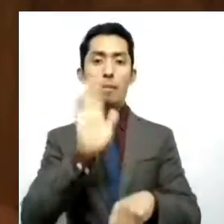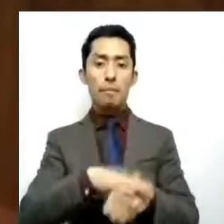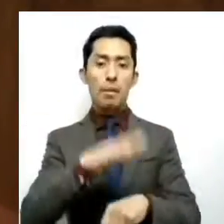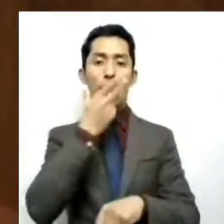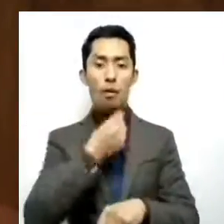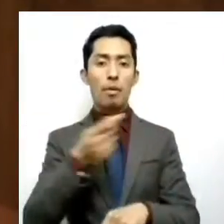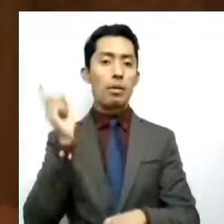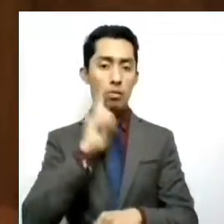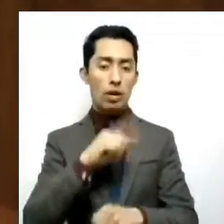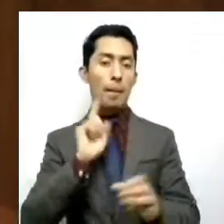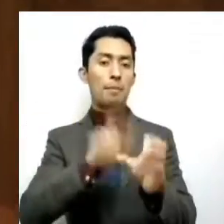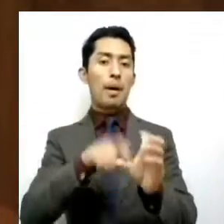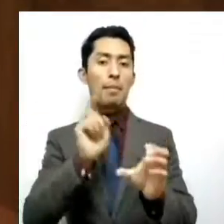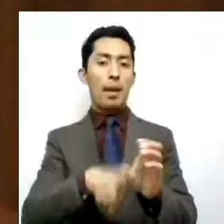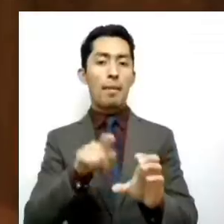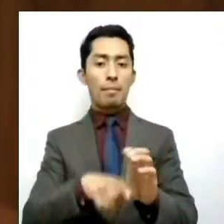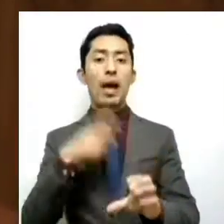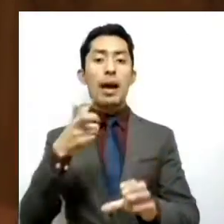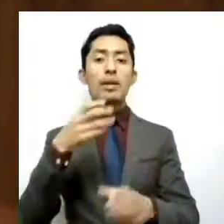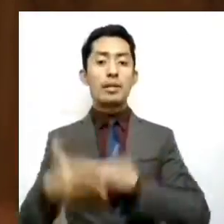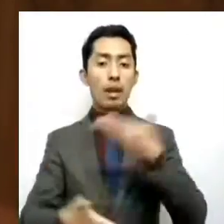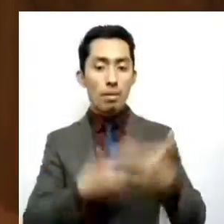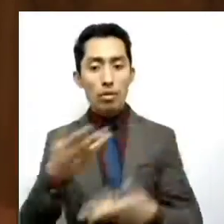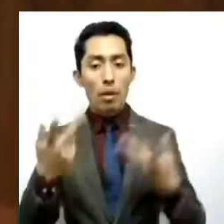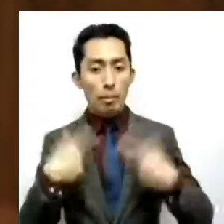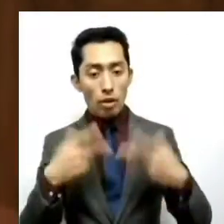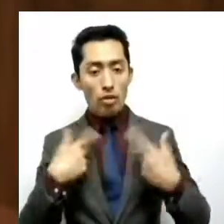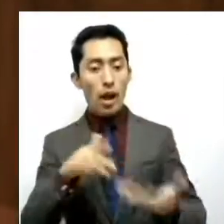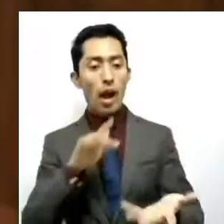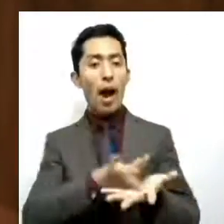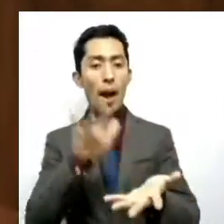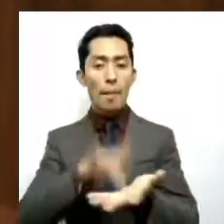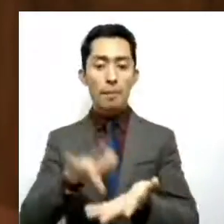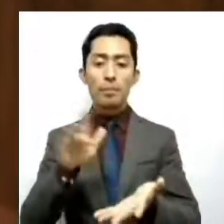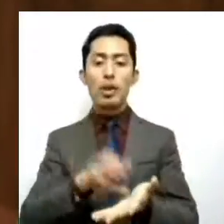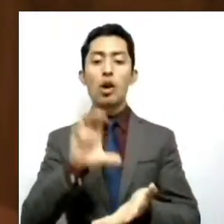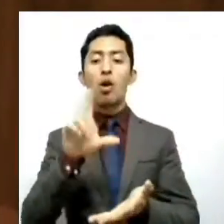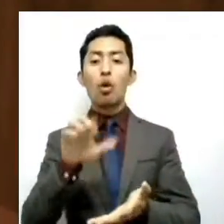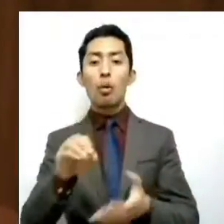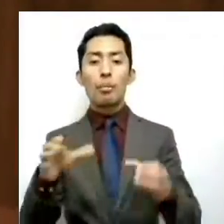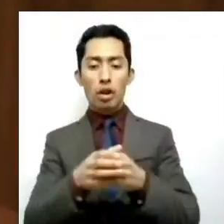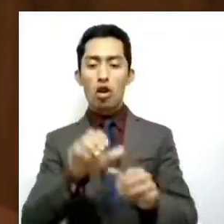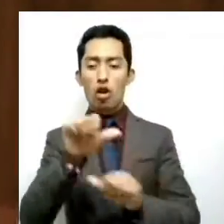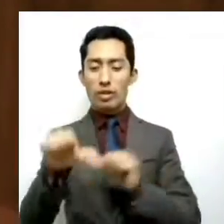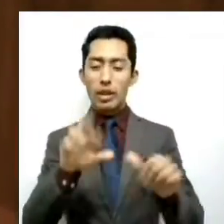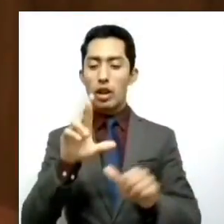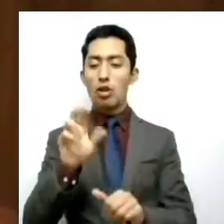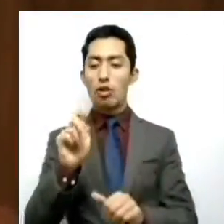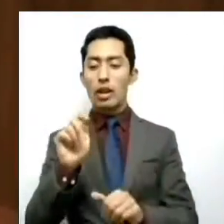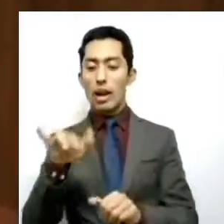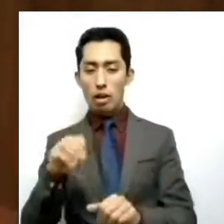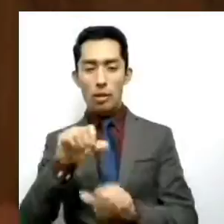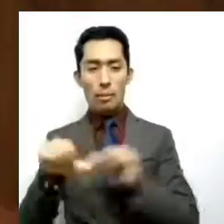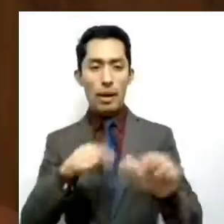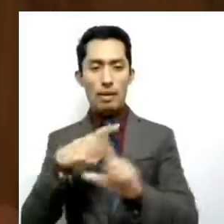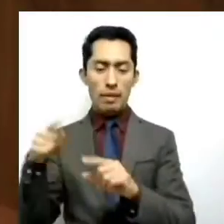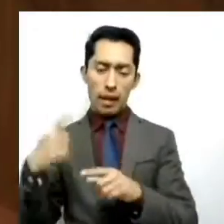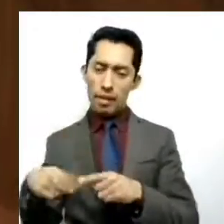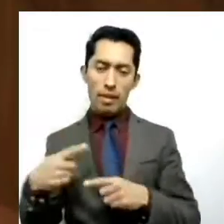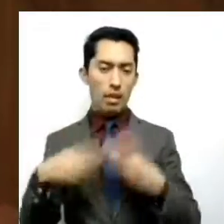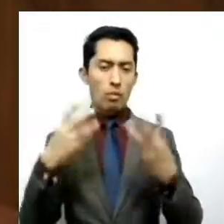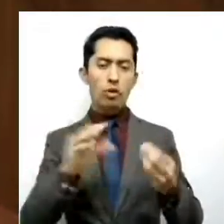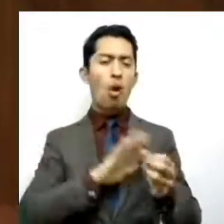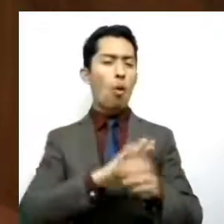El servicio humanitario que brindan los clubes rotarios es muy variado y abarca la